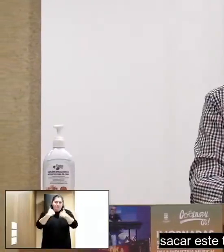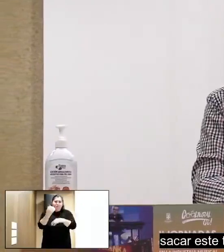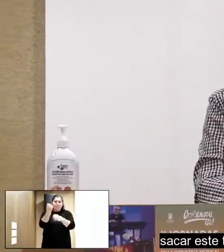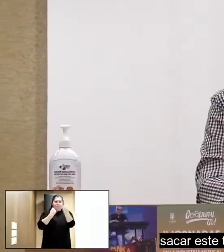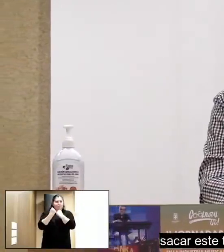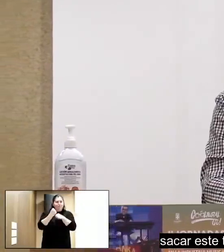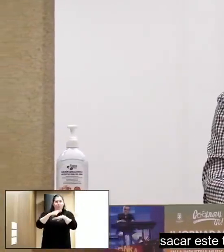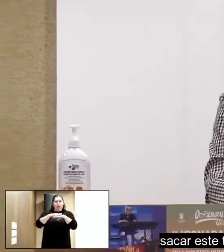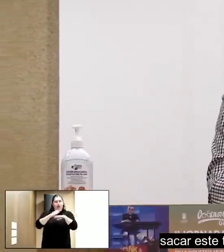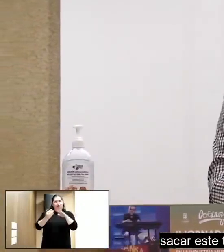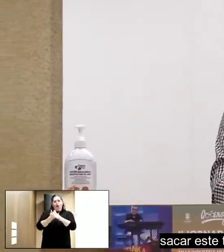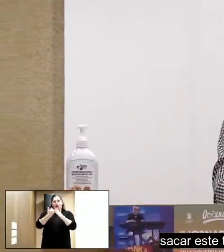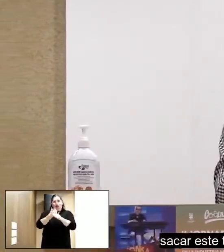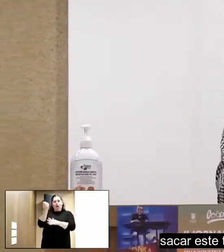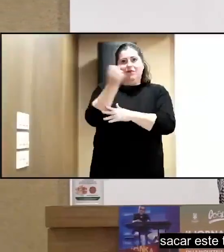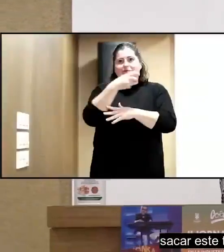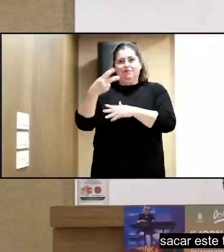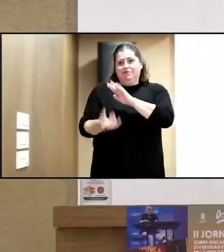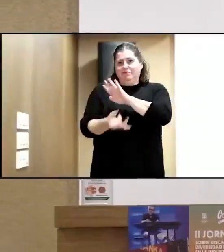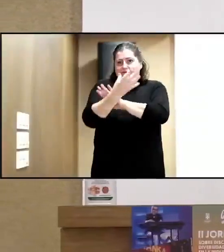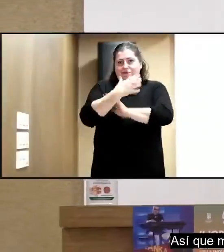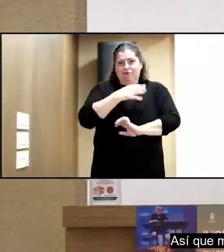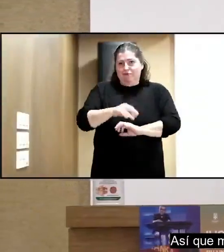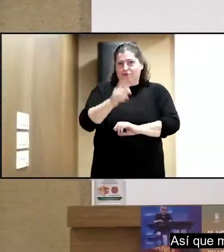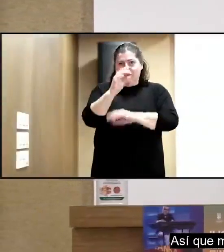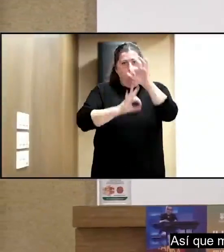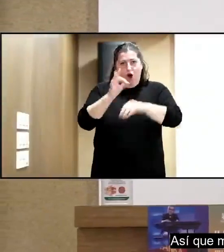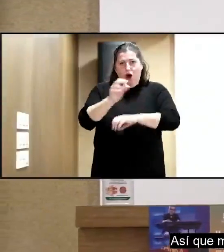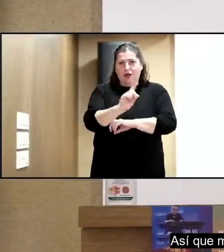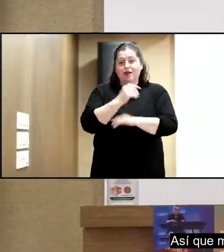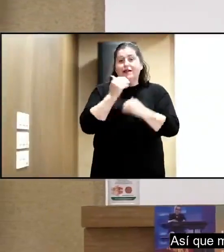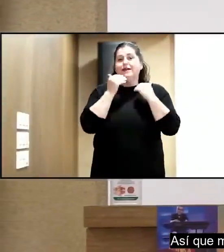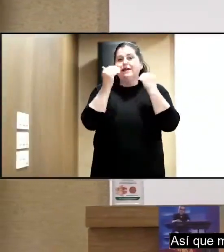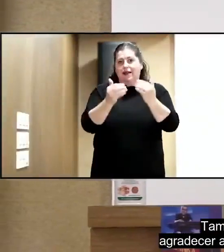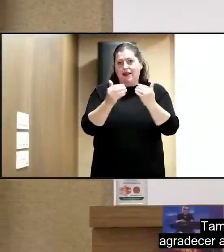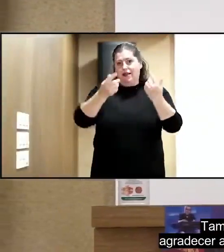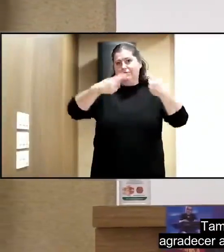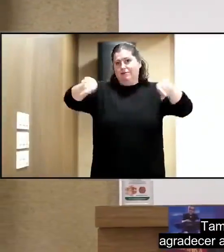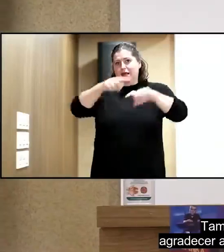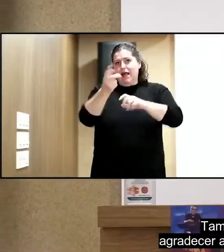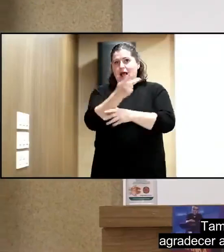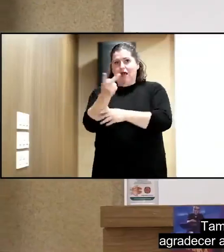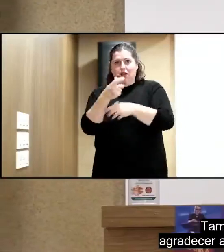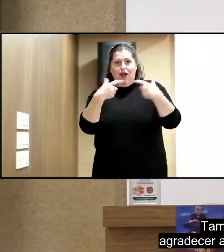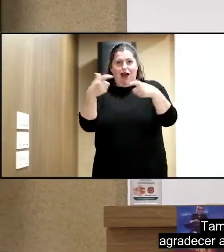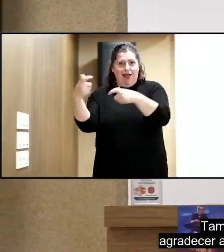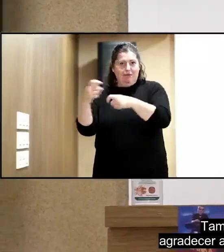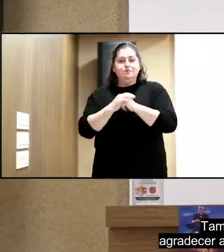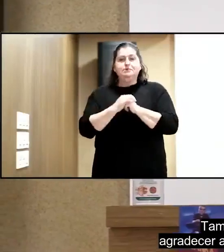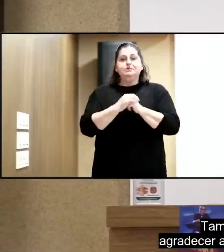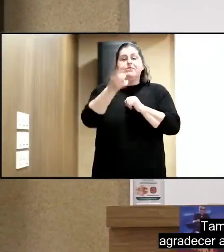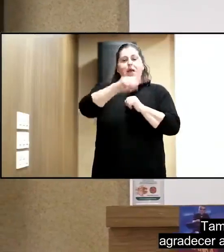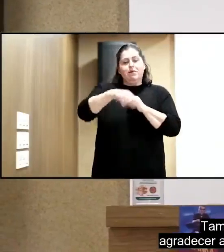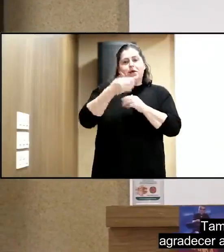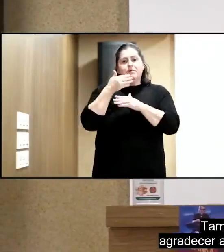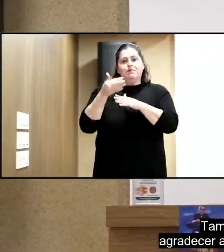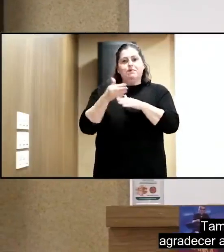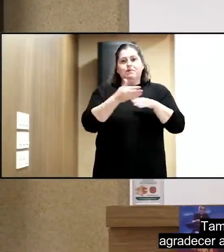sacar este tipo de jornada adelante. Así que, muchas gracias a ellos. También me gustaría agradecer a